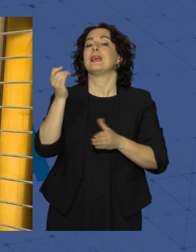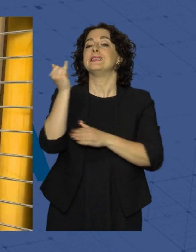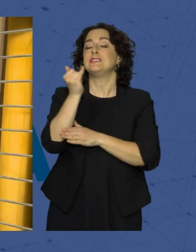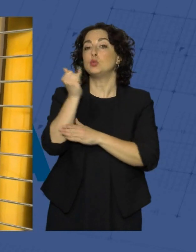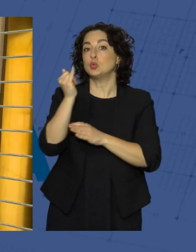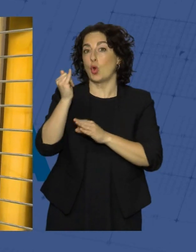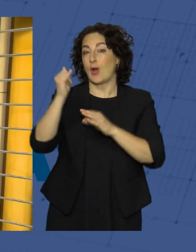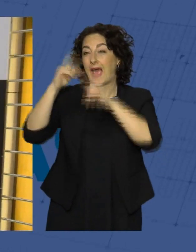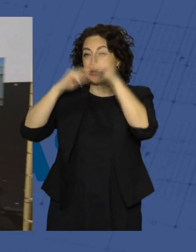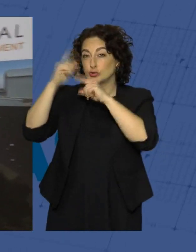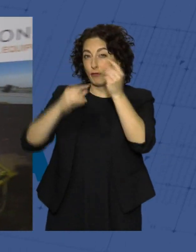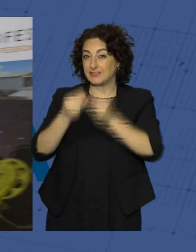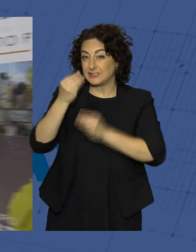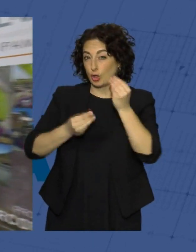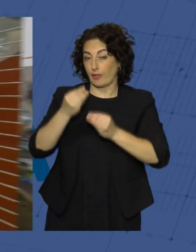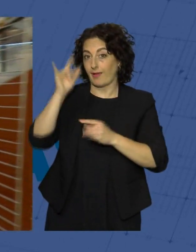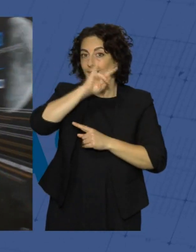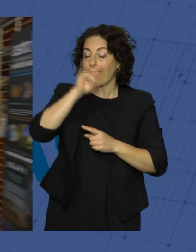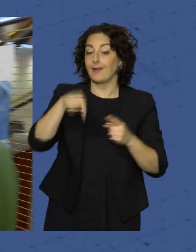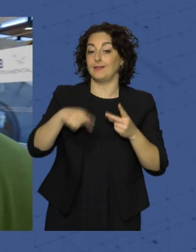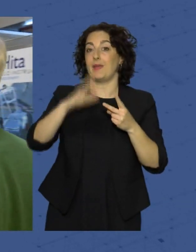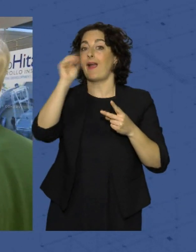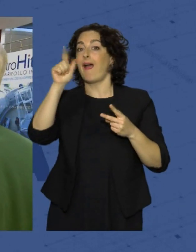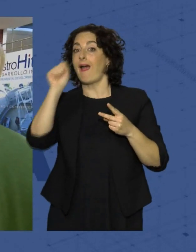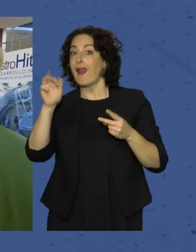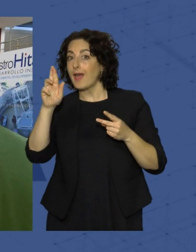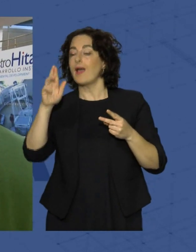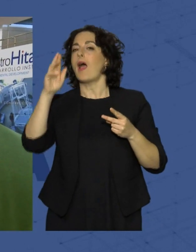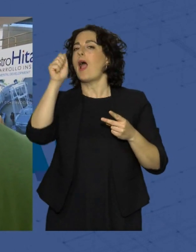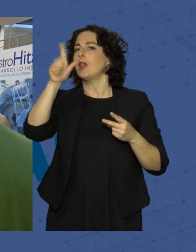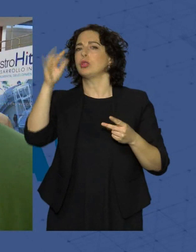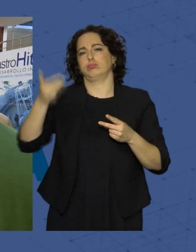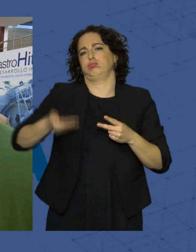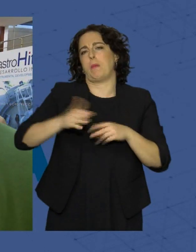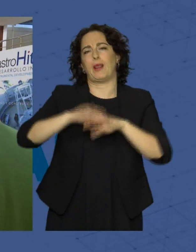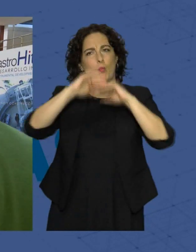Canarias son centros de primer nivel para los astrónomos y astrofísicos de todo el mundo.